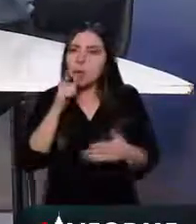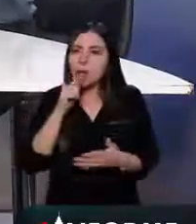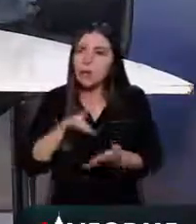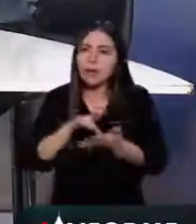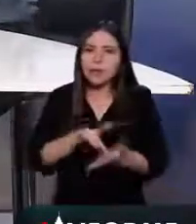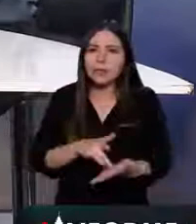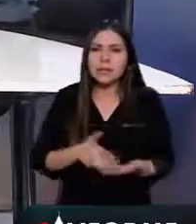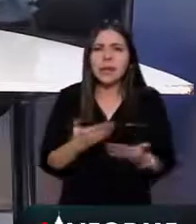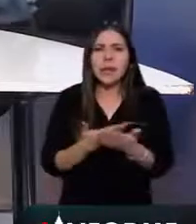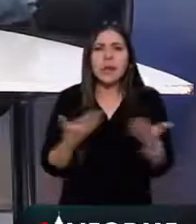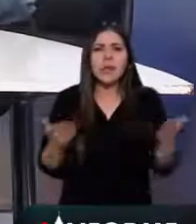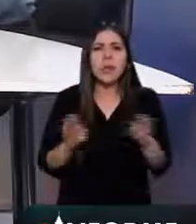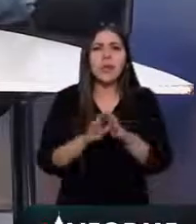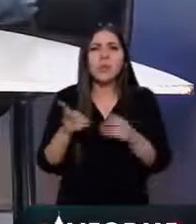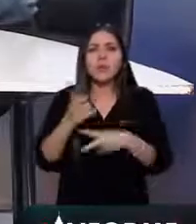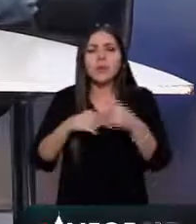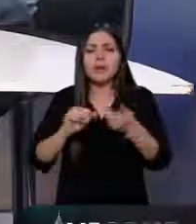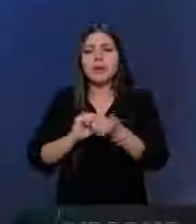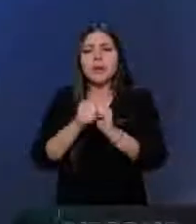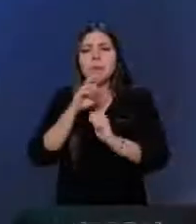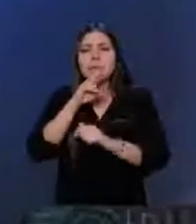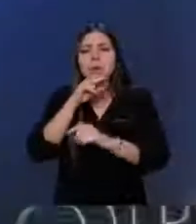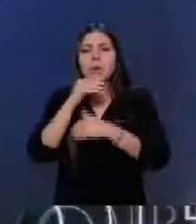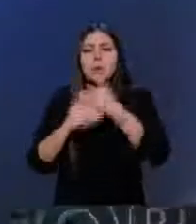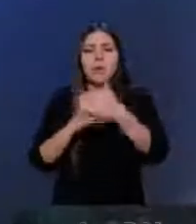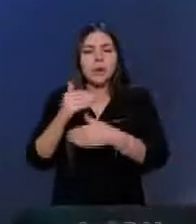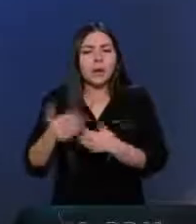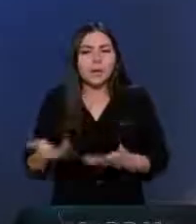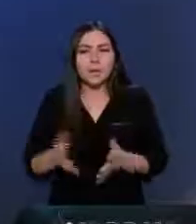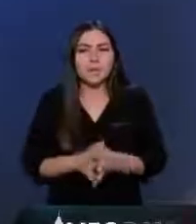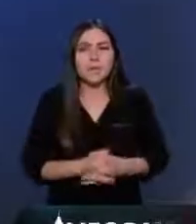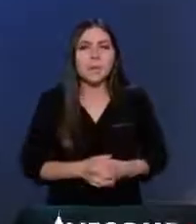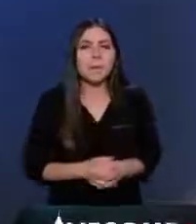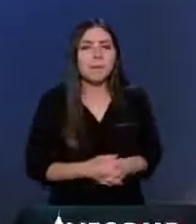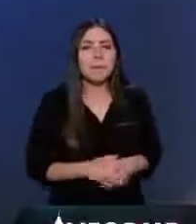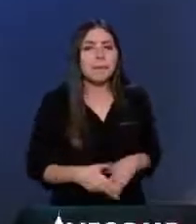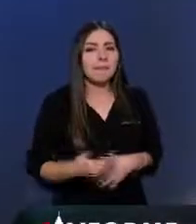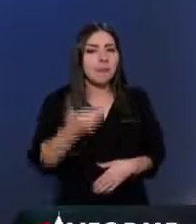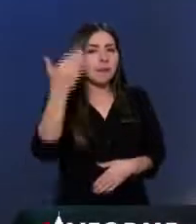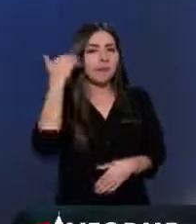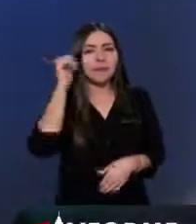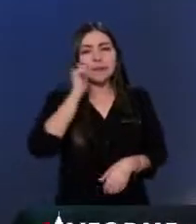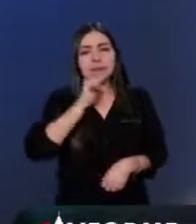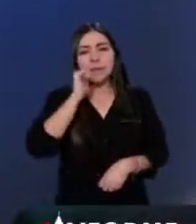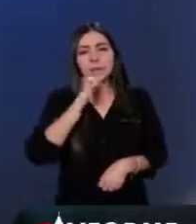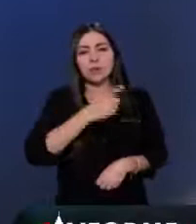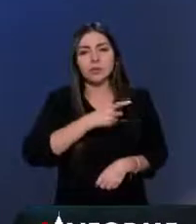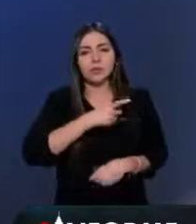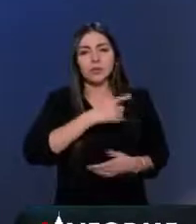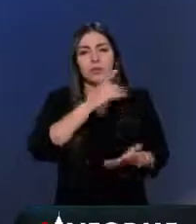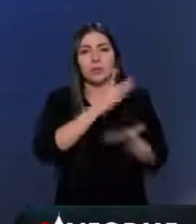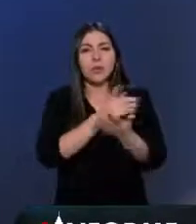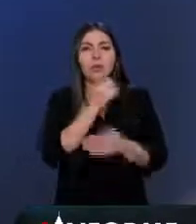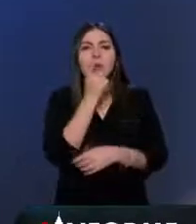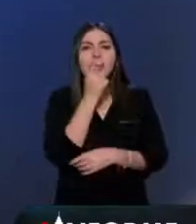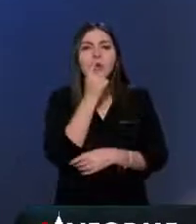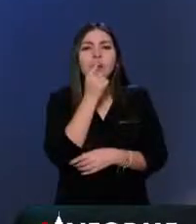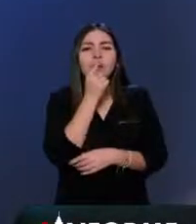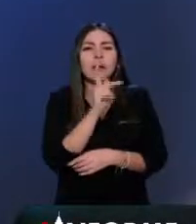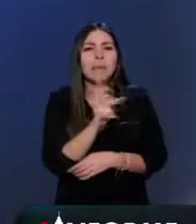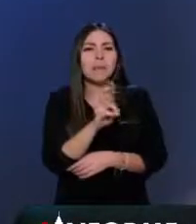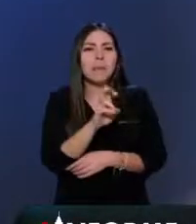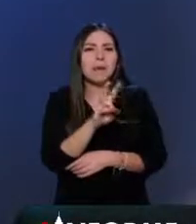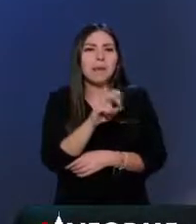que el proceso mejore? Bueno, básicamente antes había una noción predominante de la policía preventiva. Solo intervenía, como es su